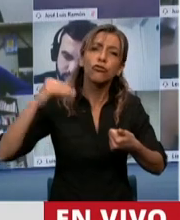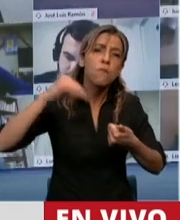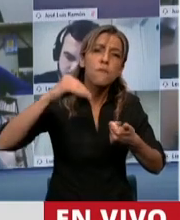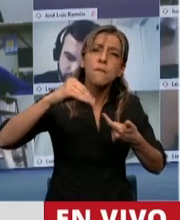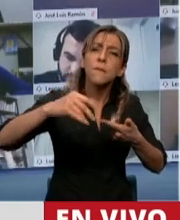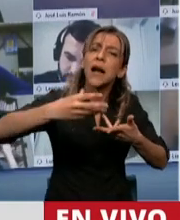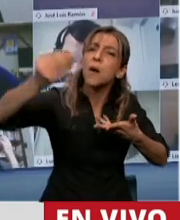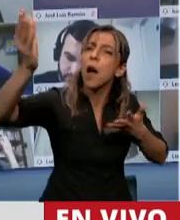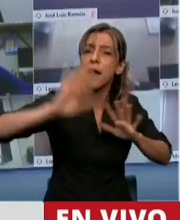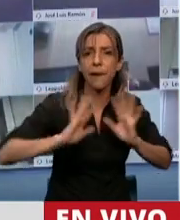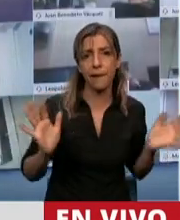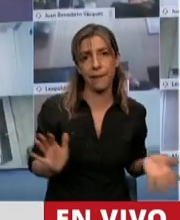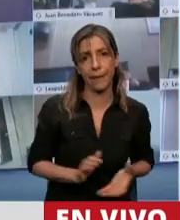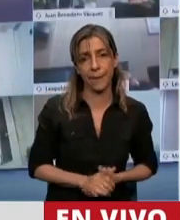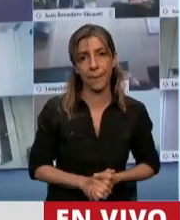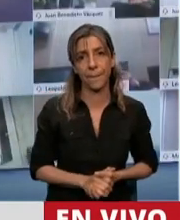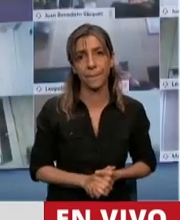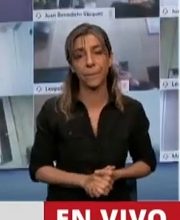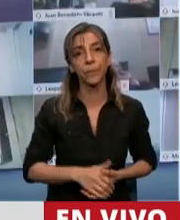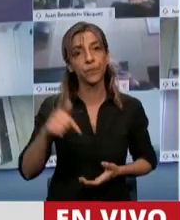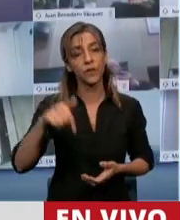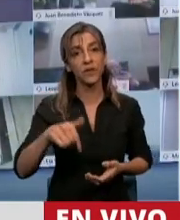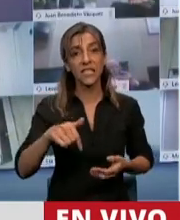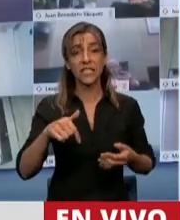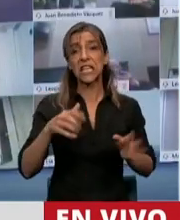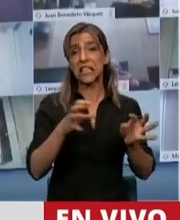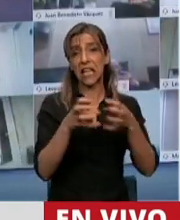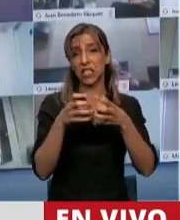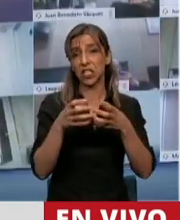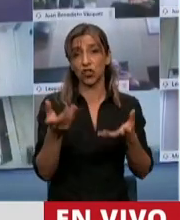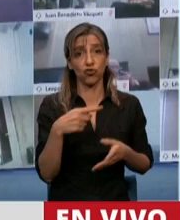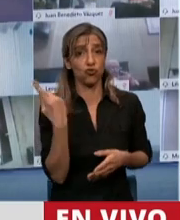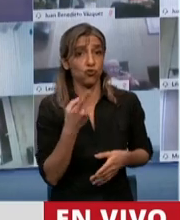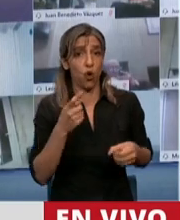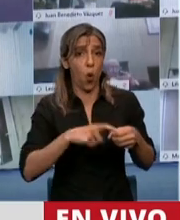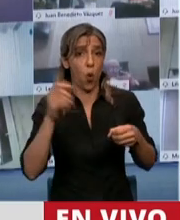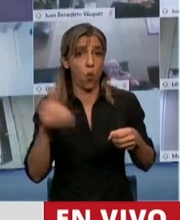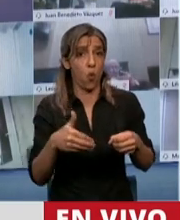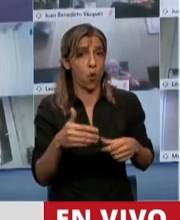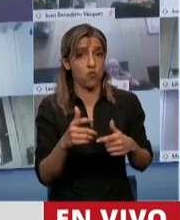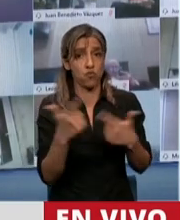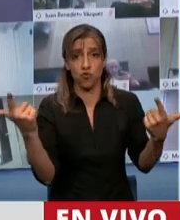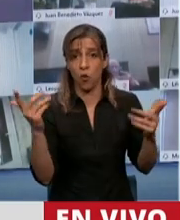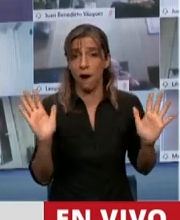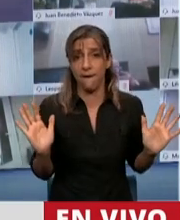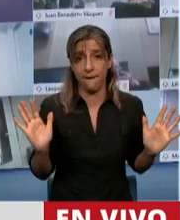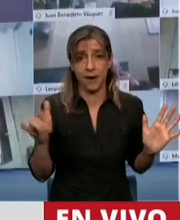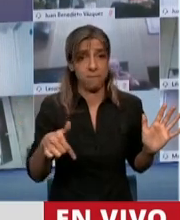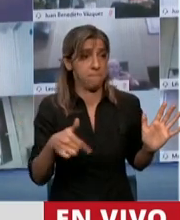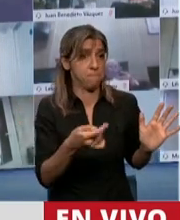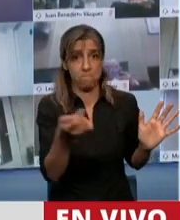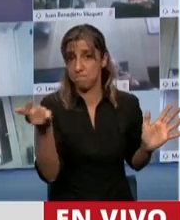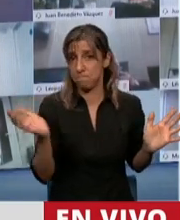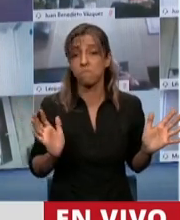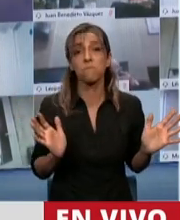decir también que como esta es una sesión en minoría y no hay quórum, cuiden a los